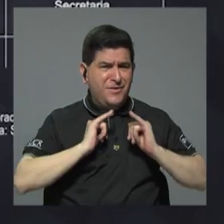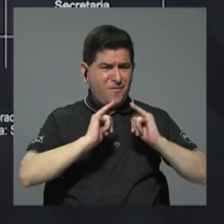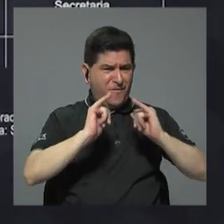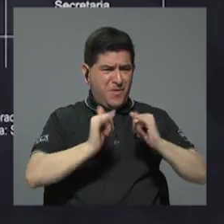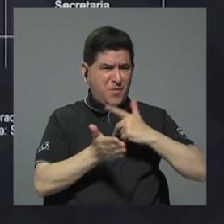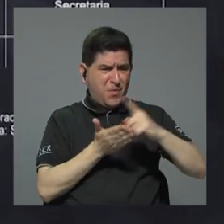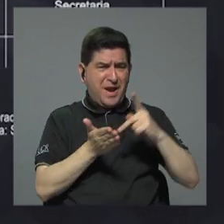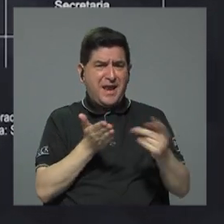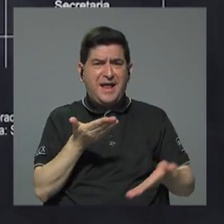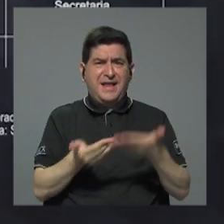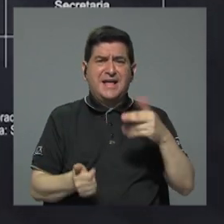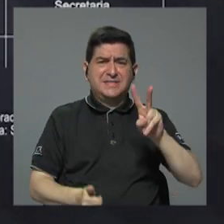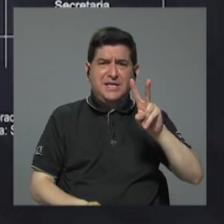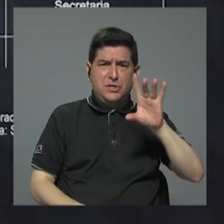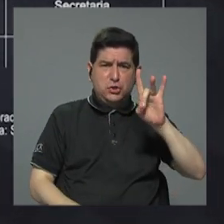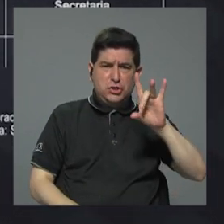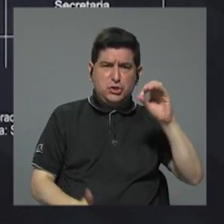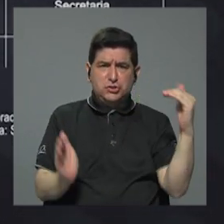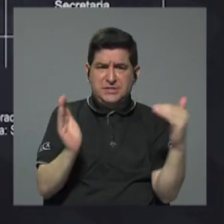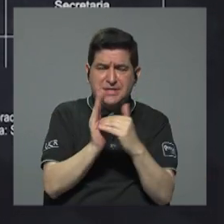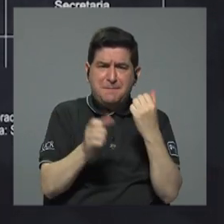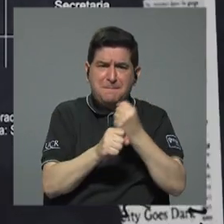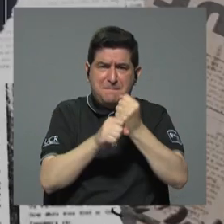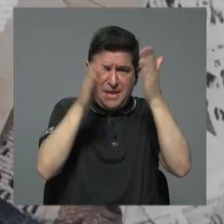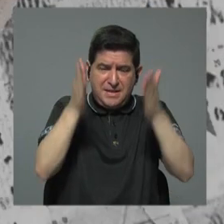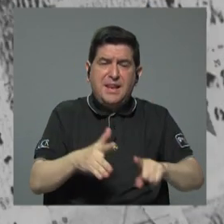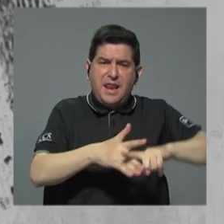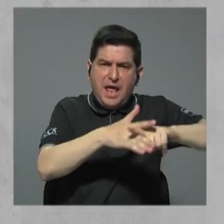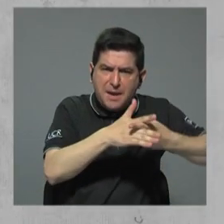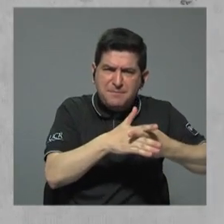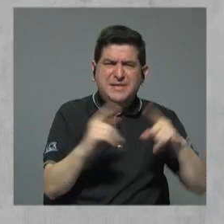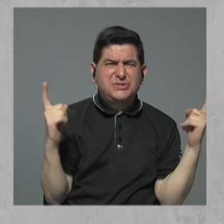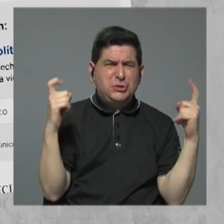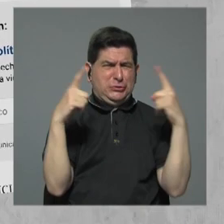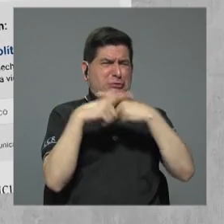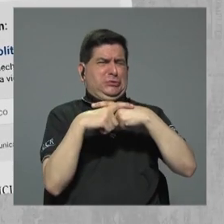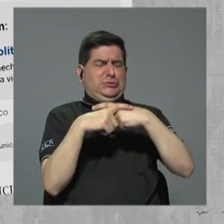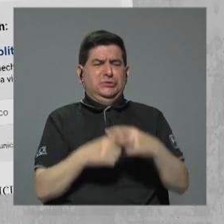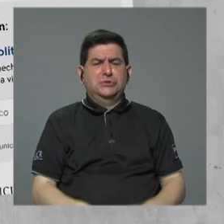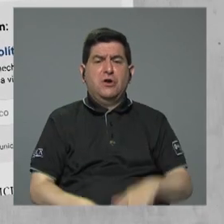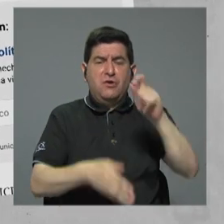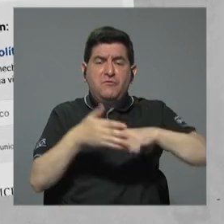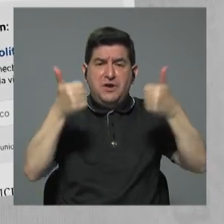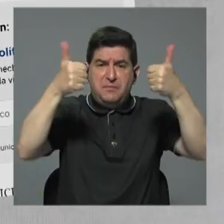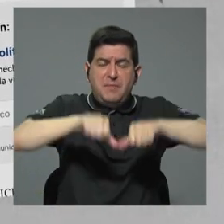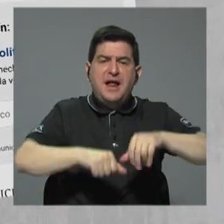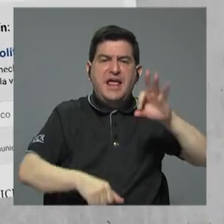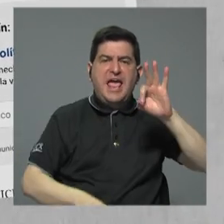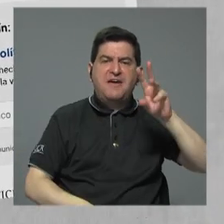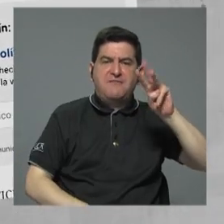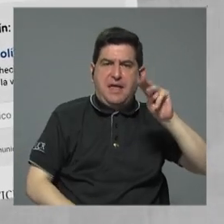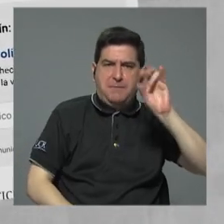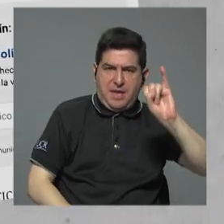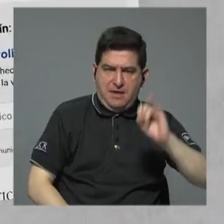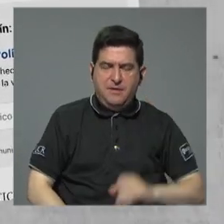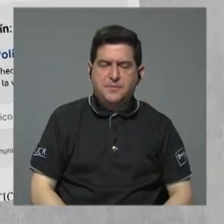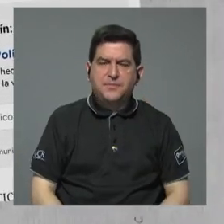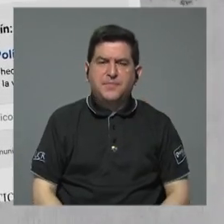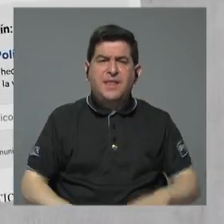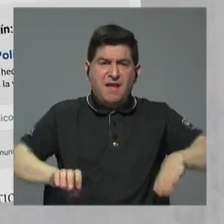los salarios de poco más de 280 mil trabajadores comenzó a complicarse Tras firmar un acuerdo con el Fondo Monetario Internacional